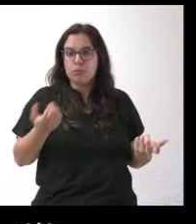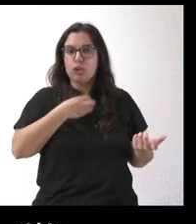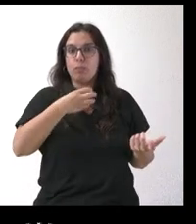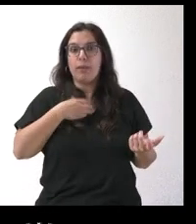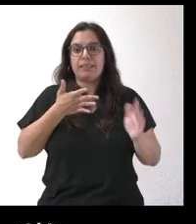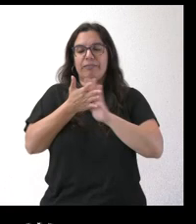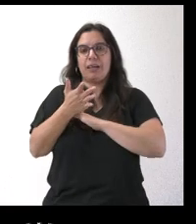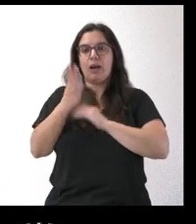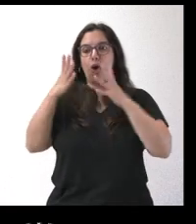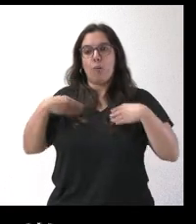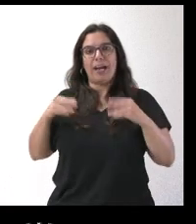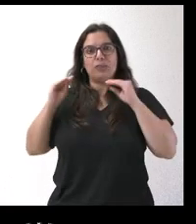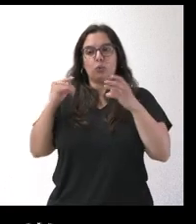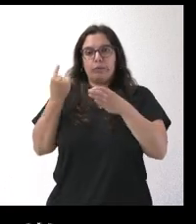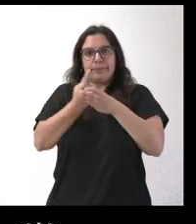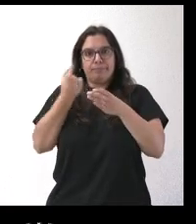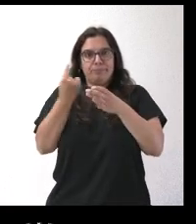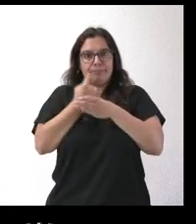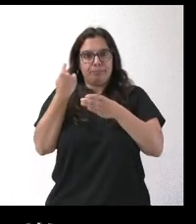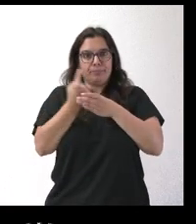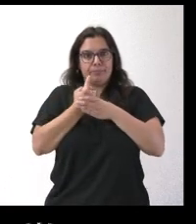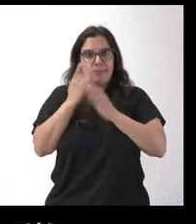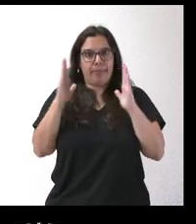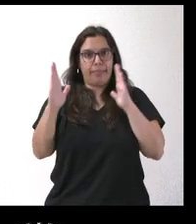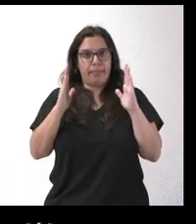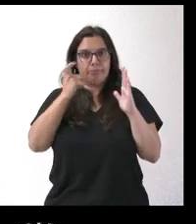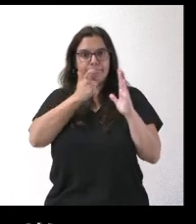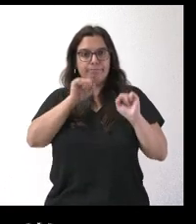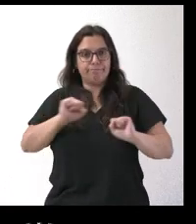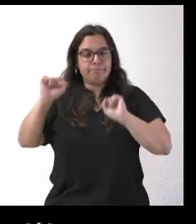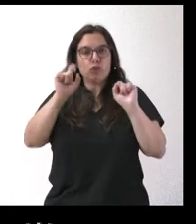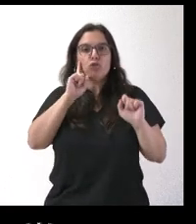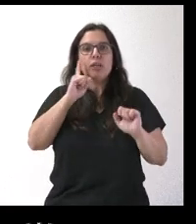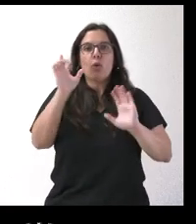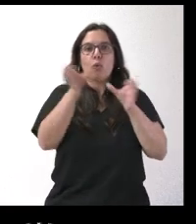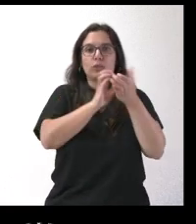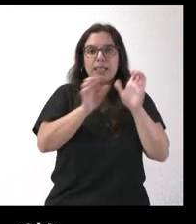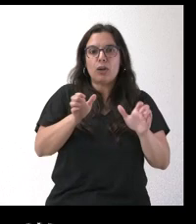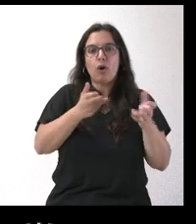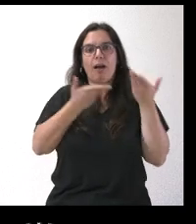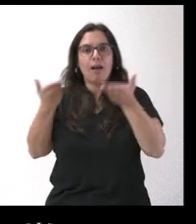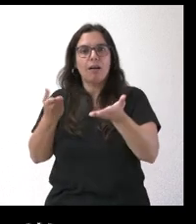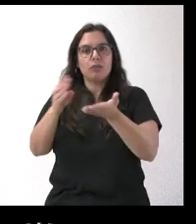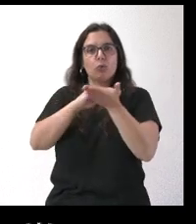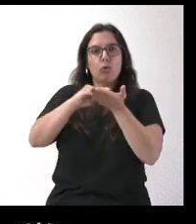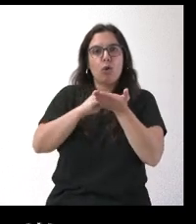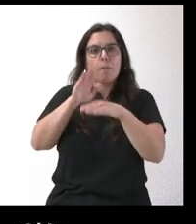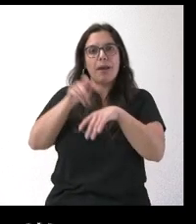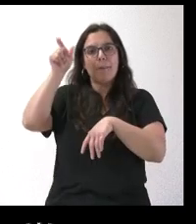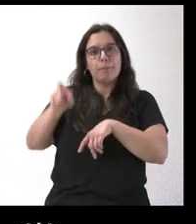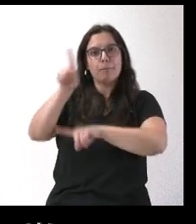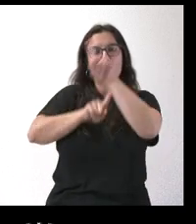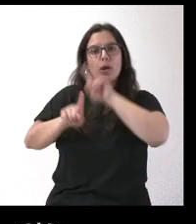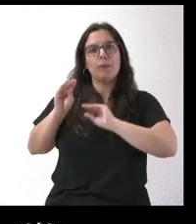cuarentena. No sé si la Junta está tomando alguna medida para dar solución a este problema.